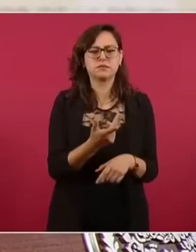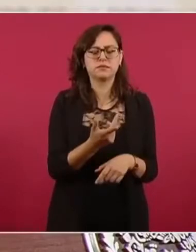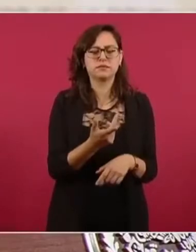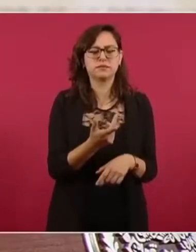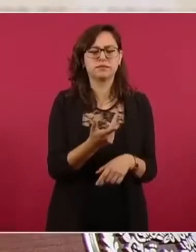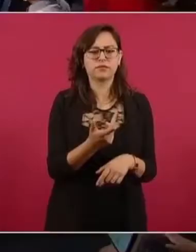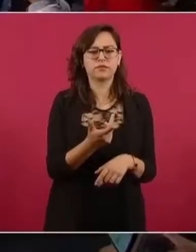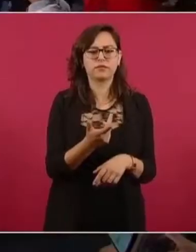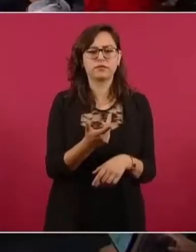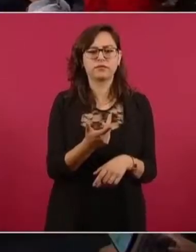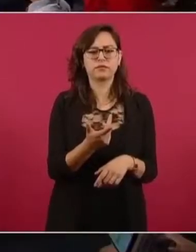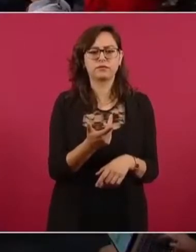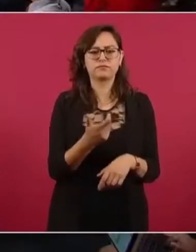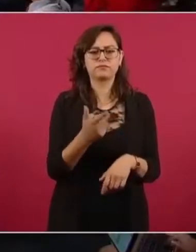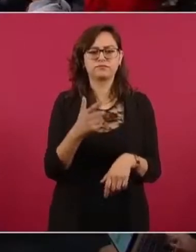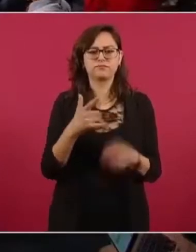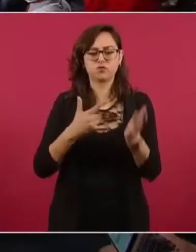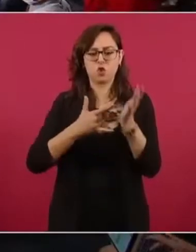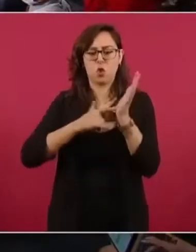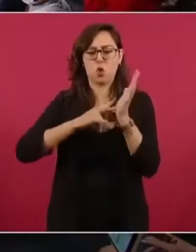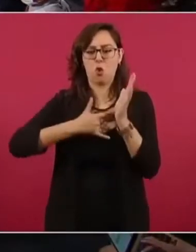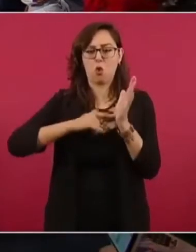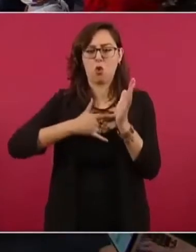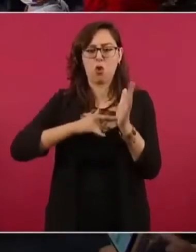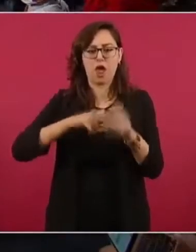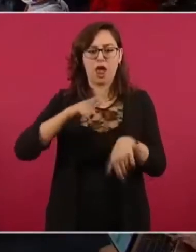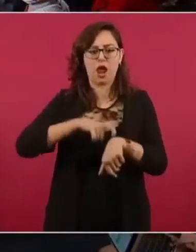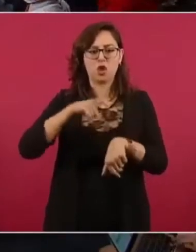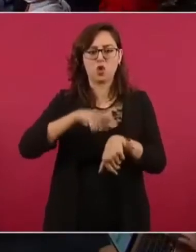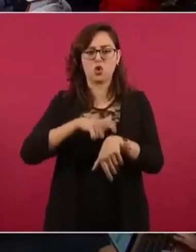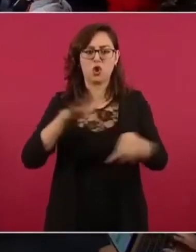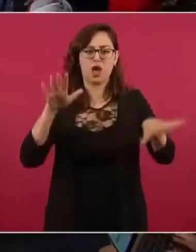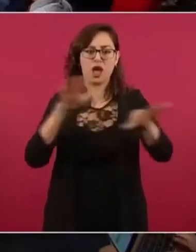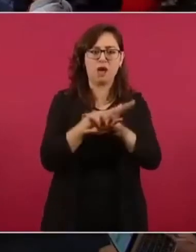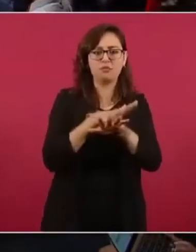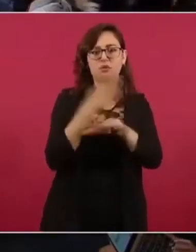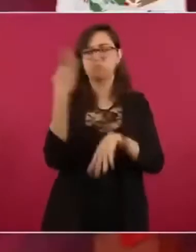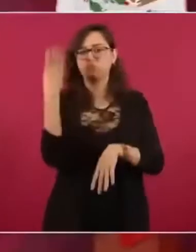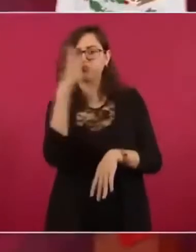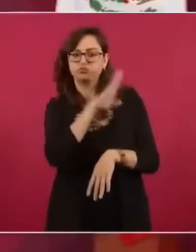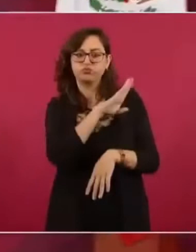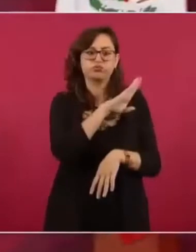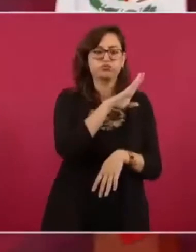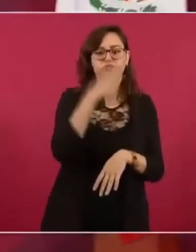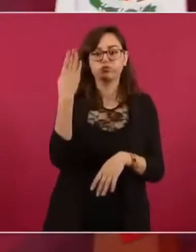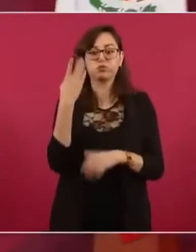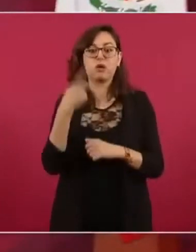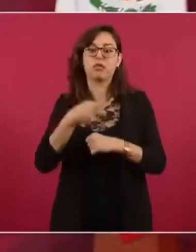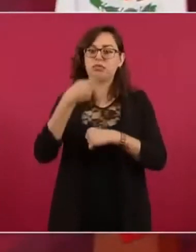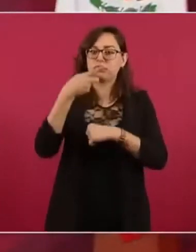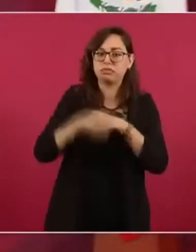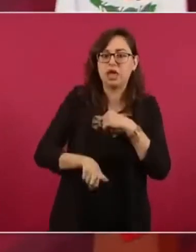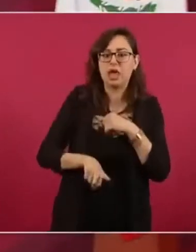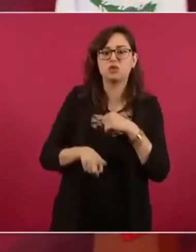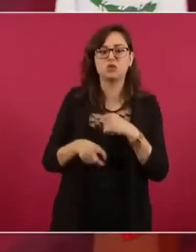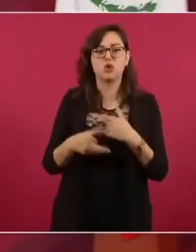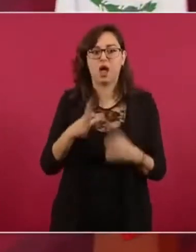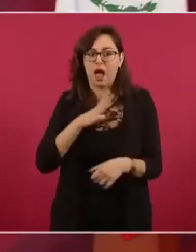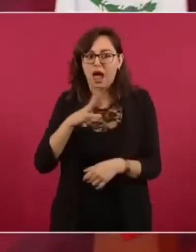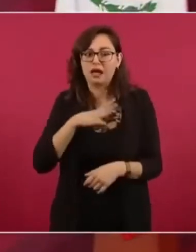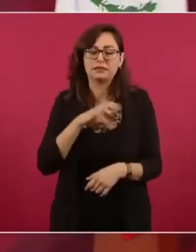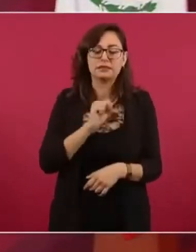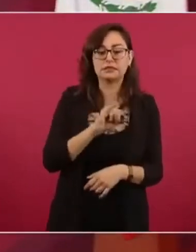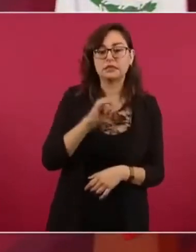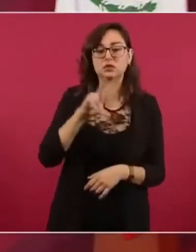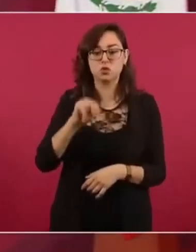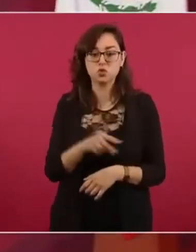cambio de horario, porque tenemos una investigación abierta